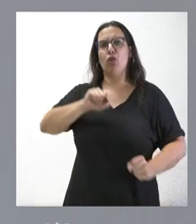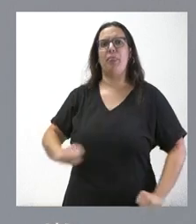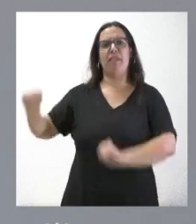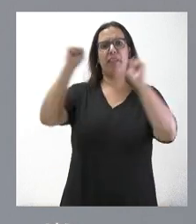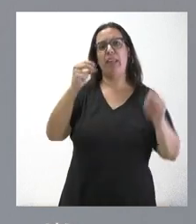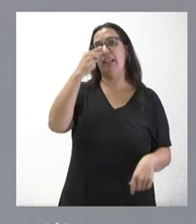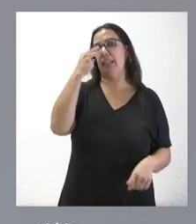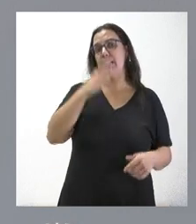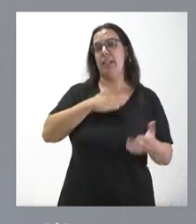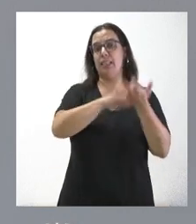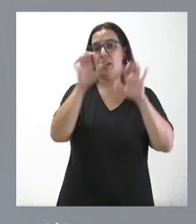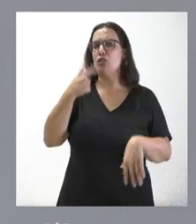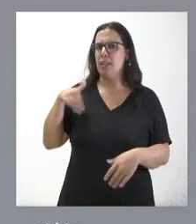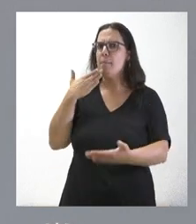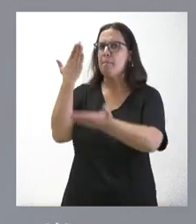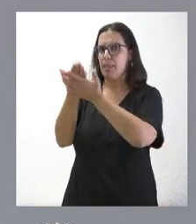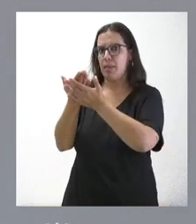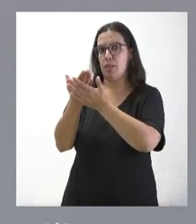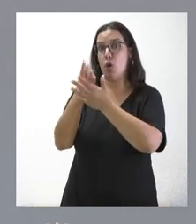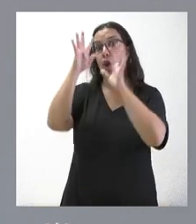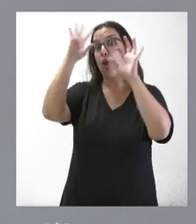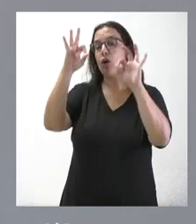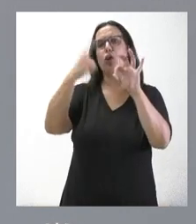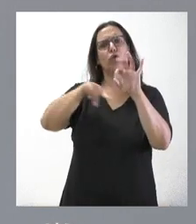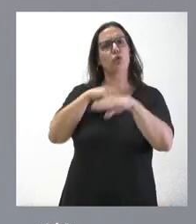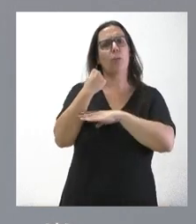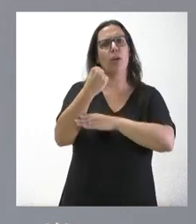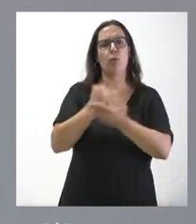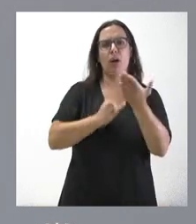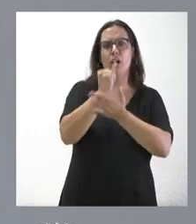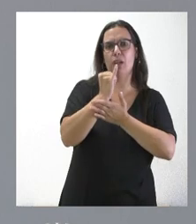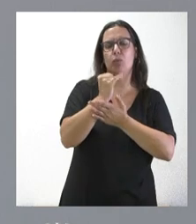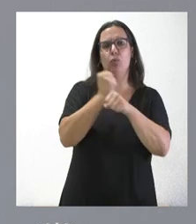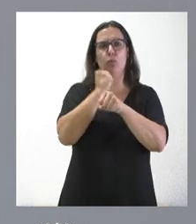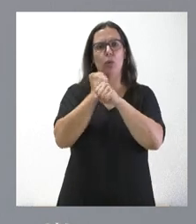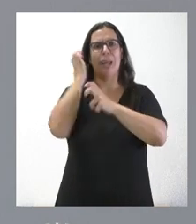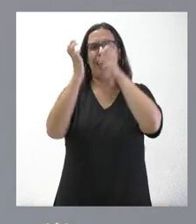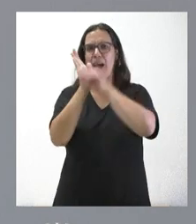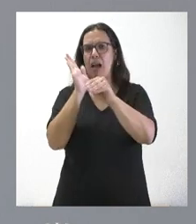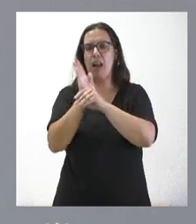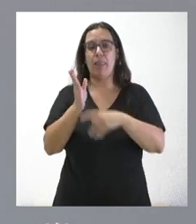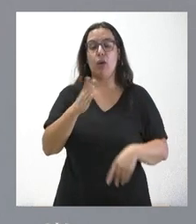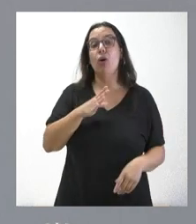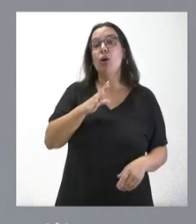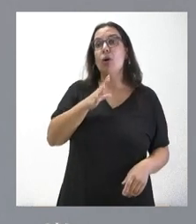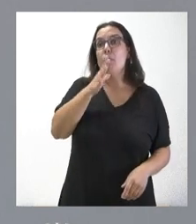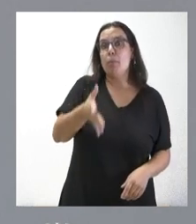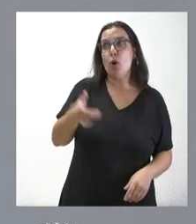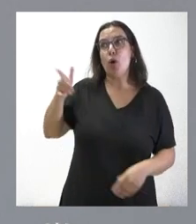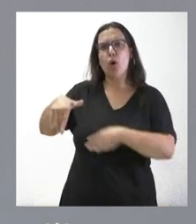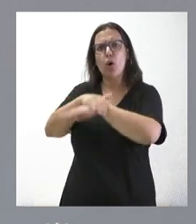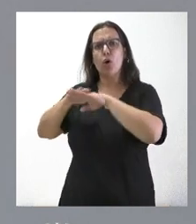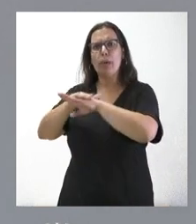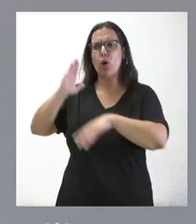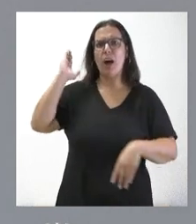Lo hemos pedido. Estamos claramente del lado de los agricultores y de los ganaderos y no hemos encontrado todavía el motivo por el cual hay un Gobierno que